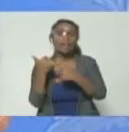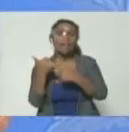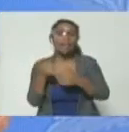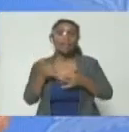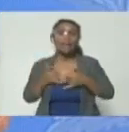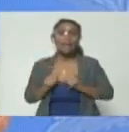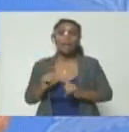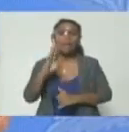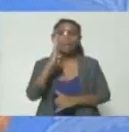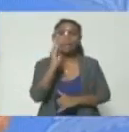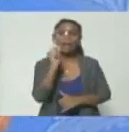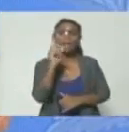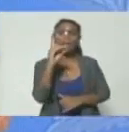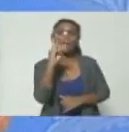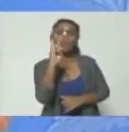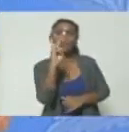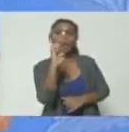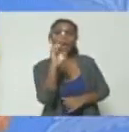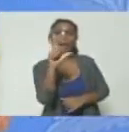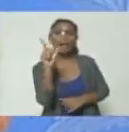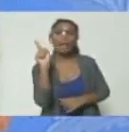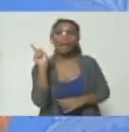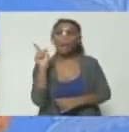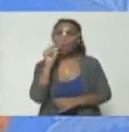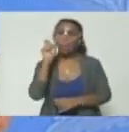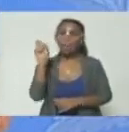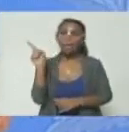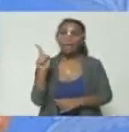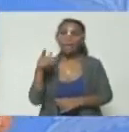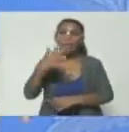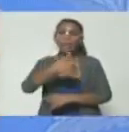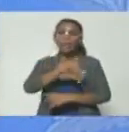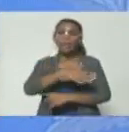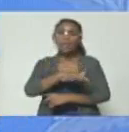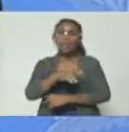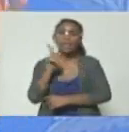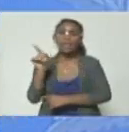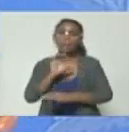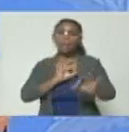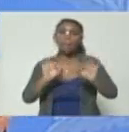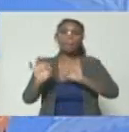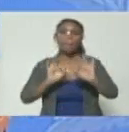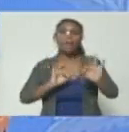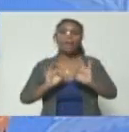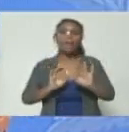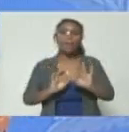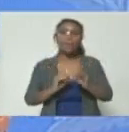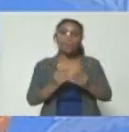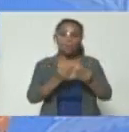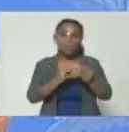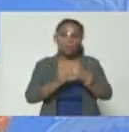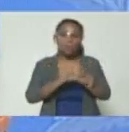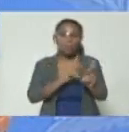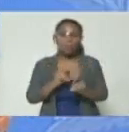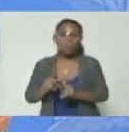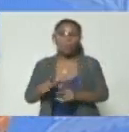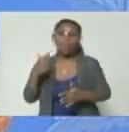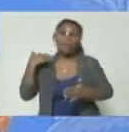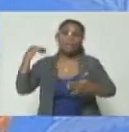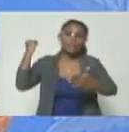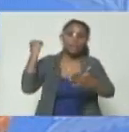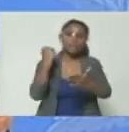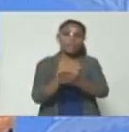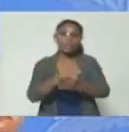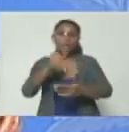Baduel donde habían preparativos para asesinar al presidente